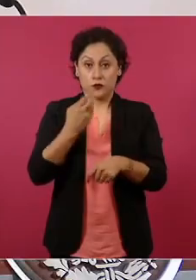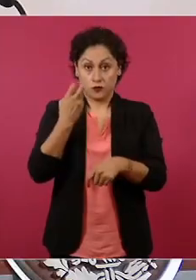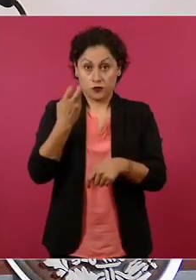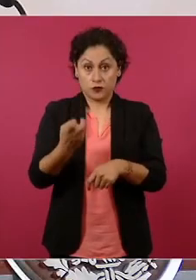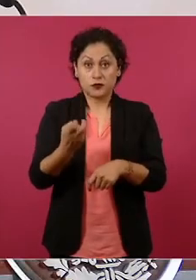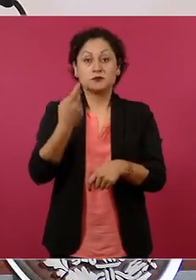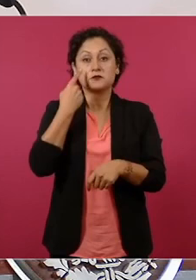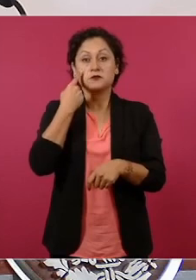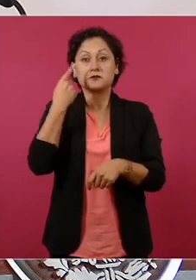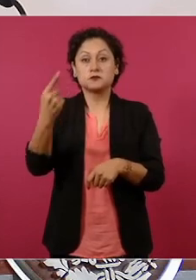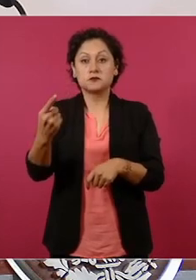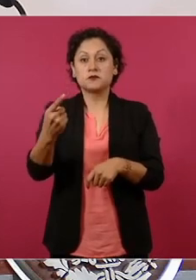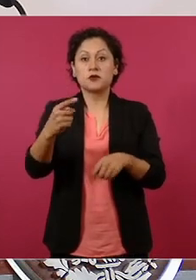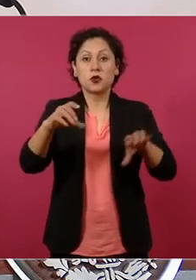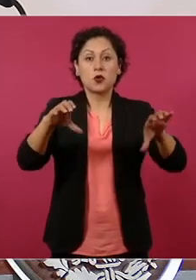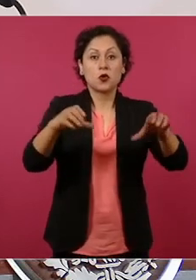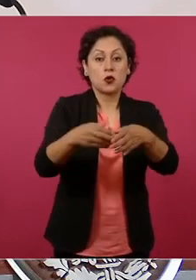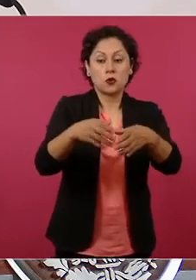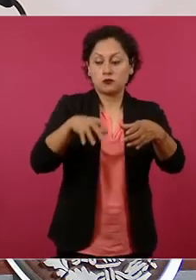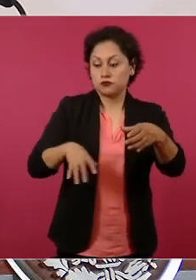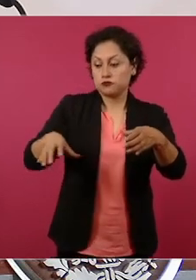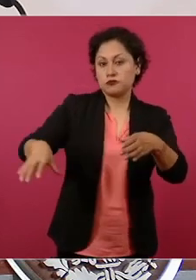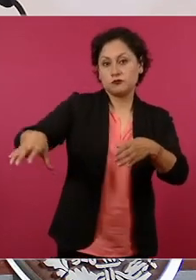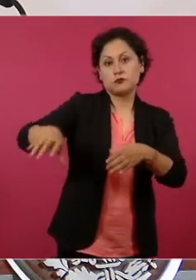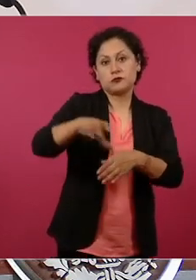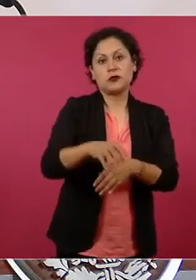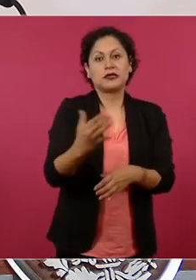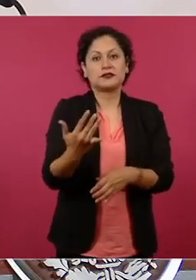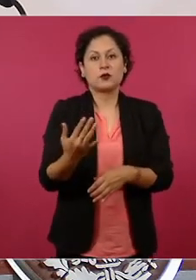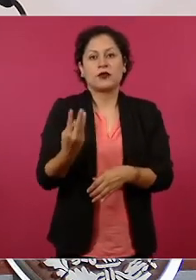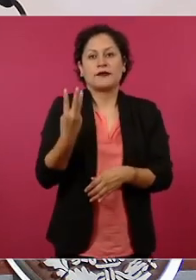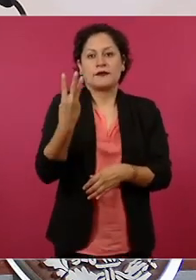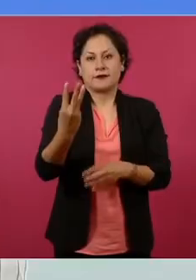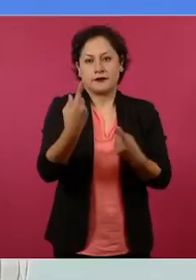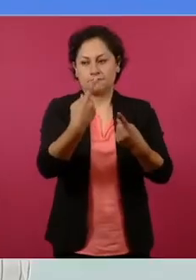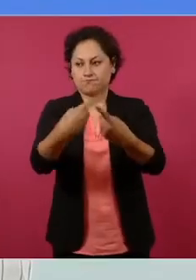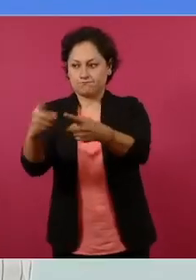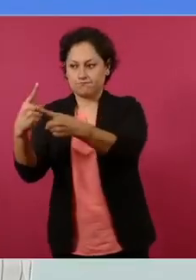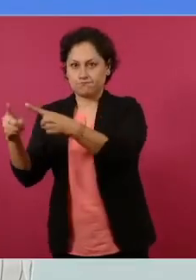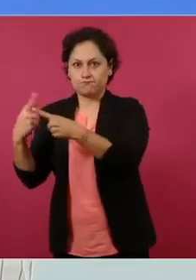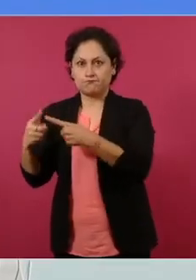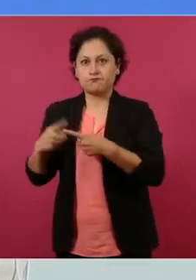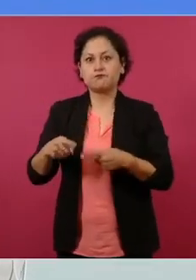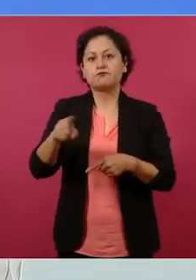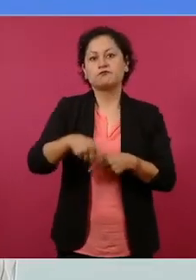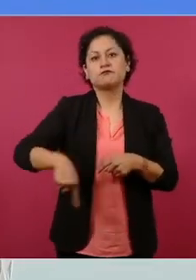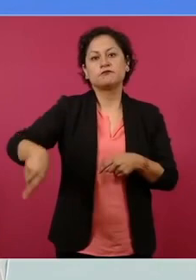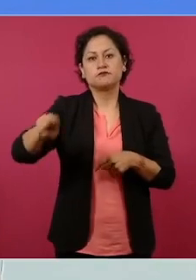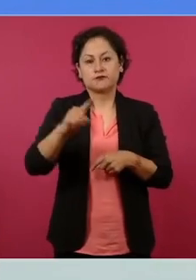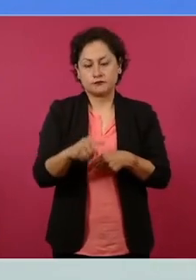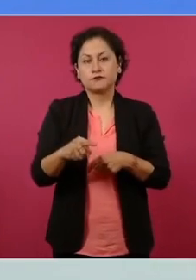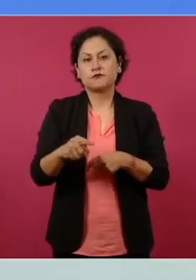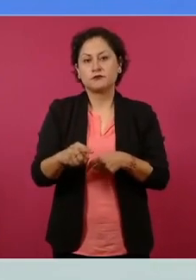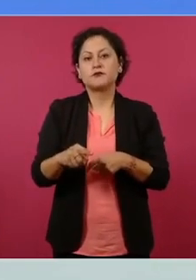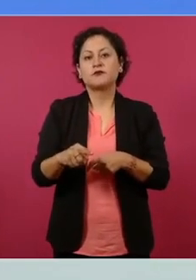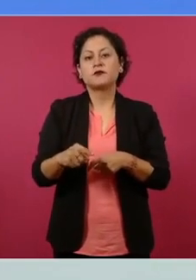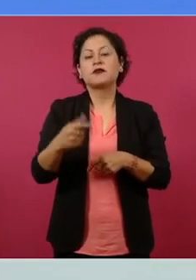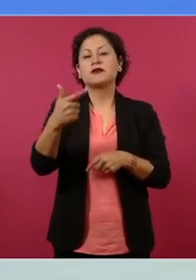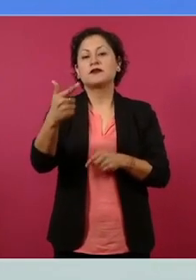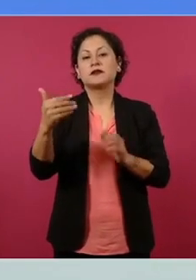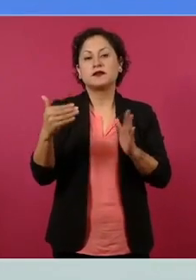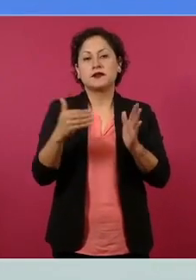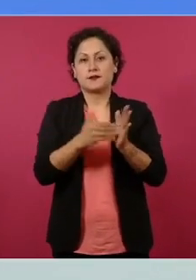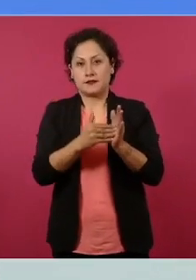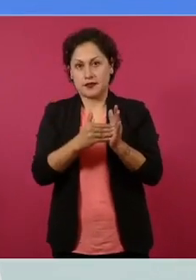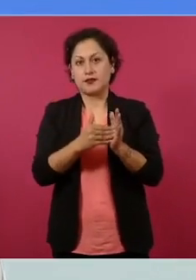comunidades y acudieron integrantes de tres mil 758 familias y se